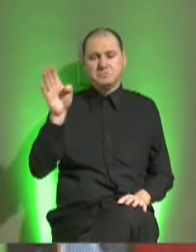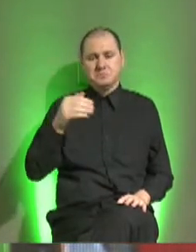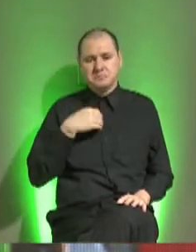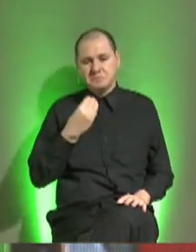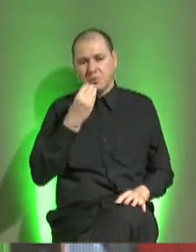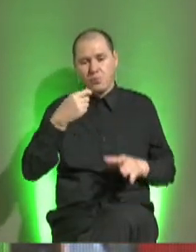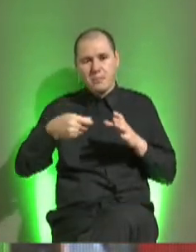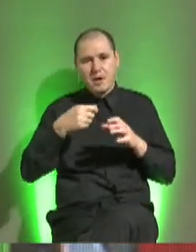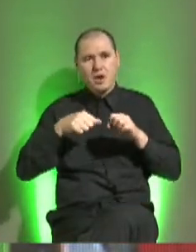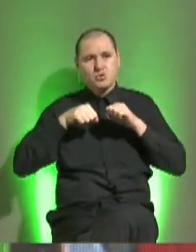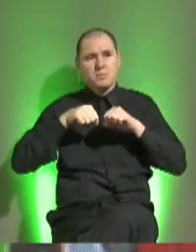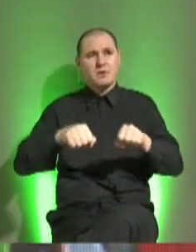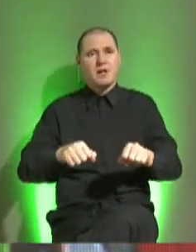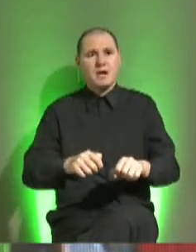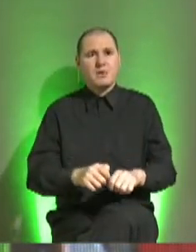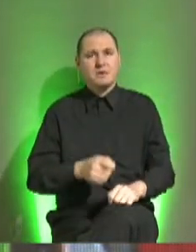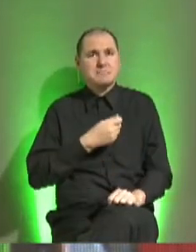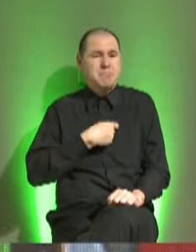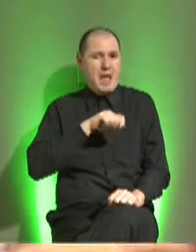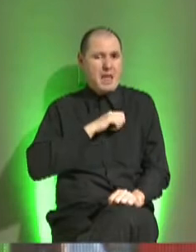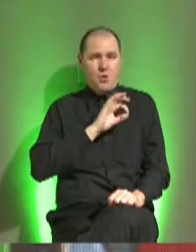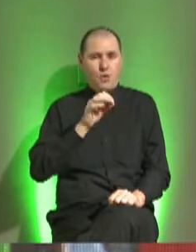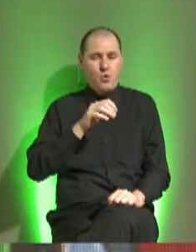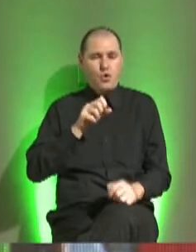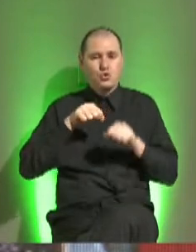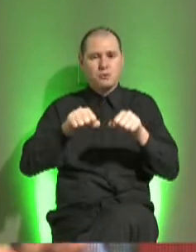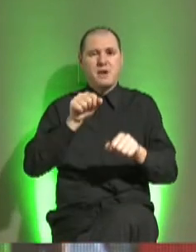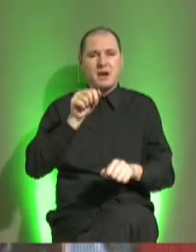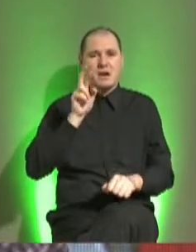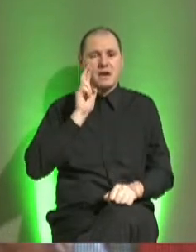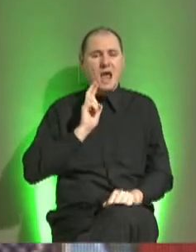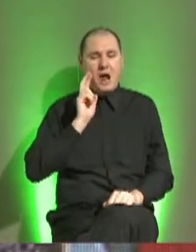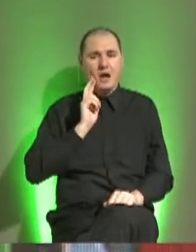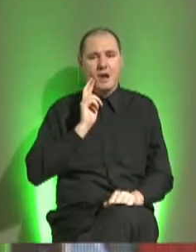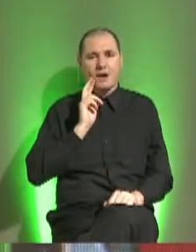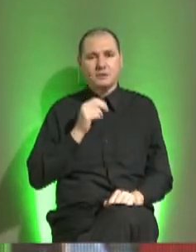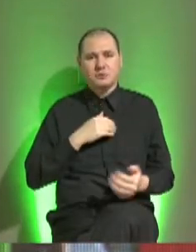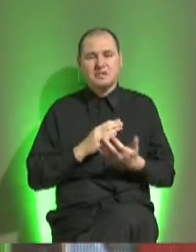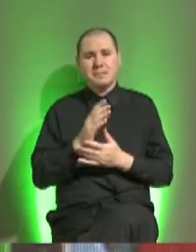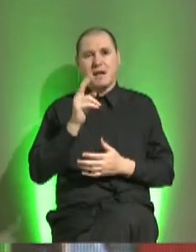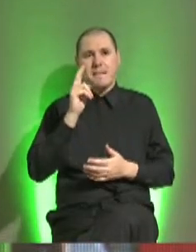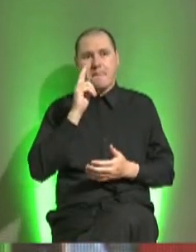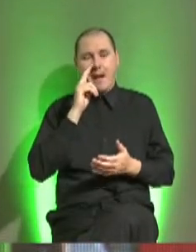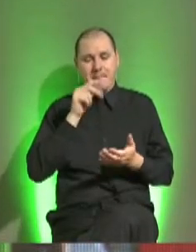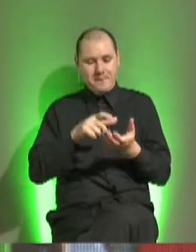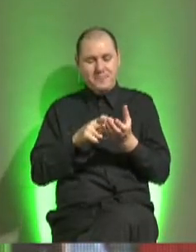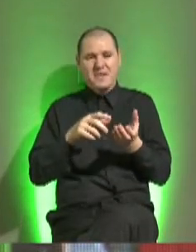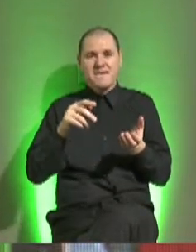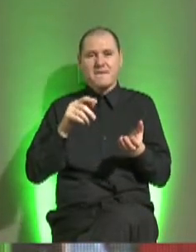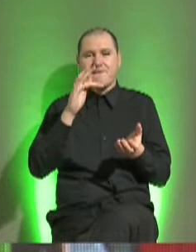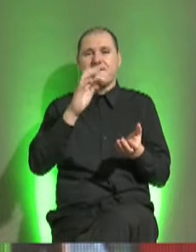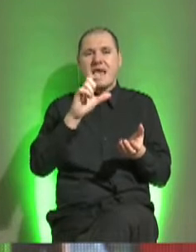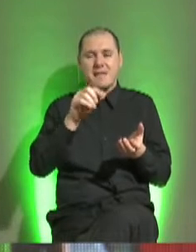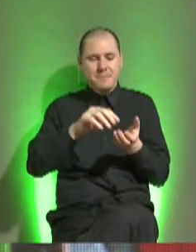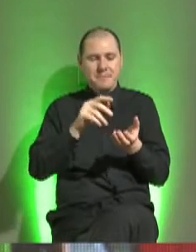al súper, al súper español, real que me tocaba, iba a comprar Felipito porque quería comer con picadillo o con paté. Entonces,